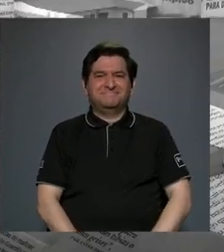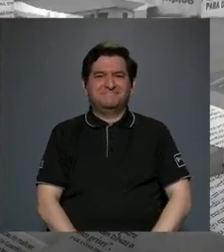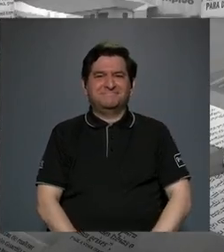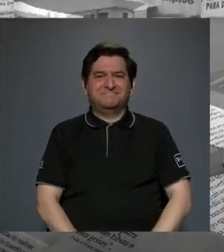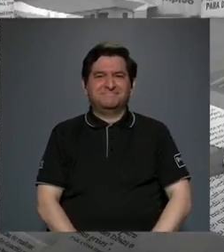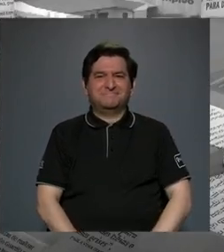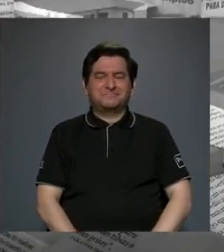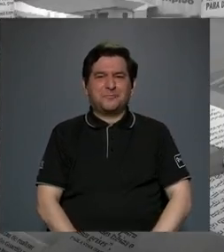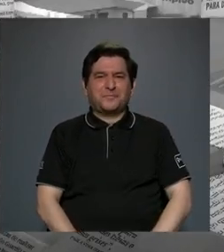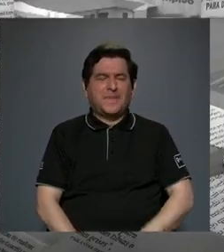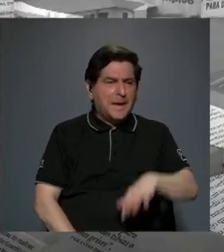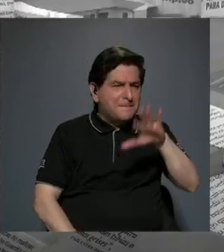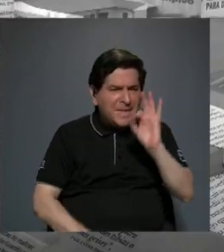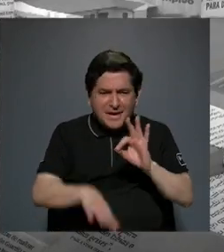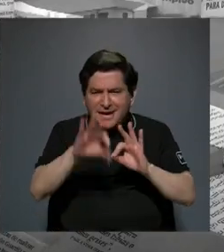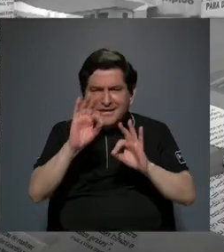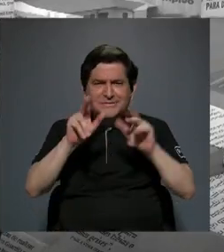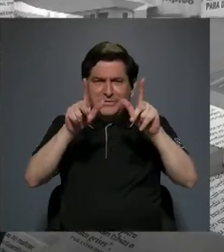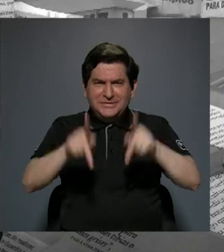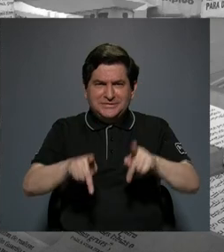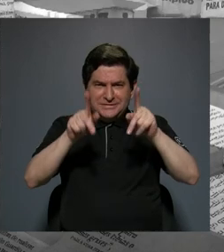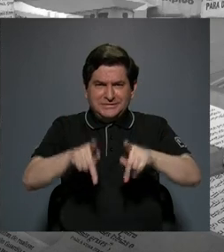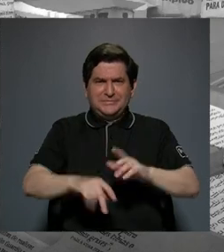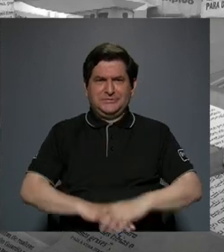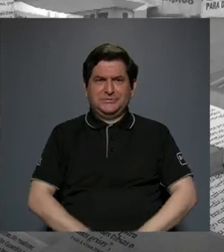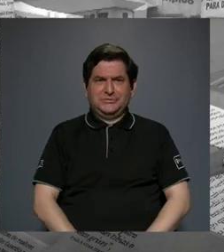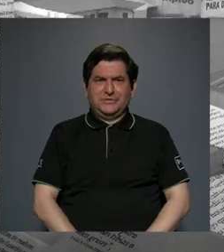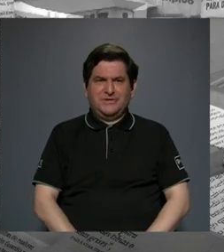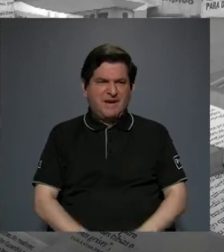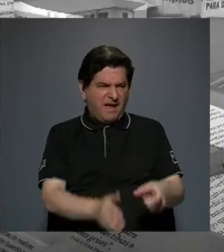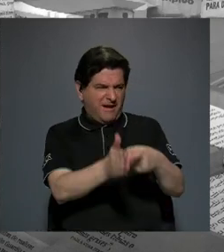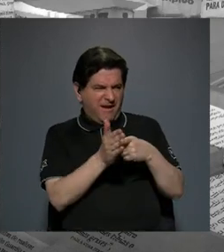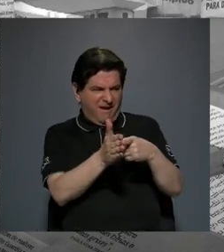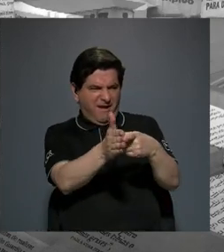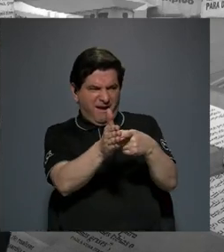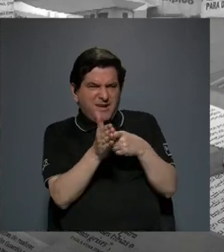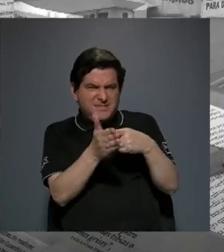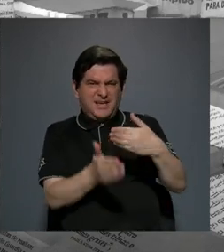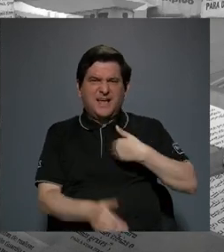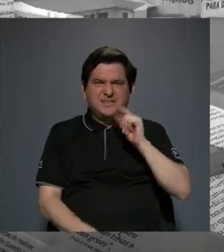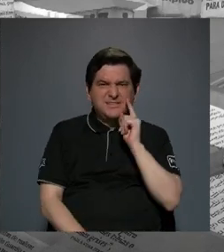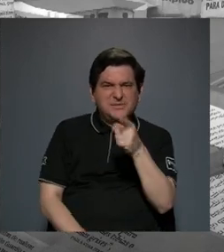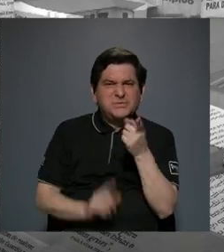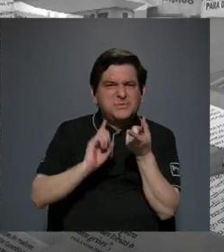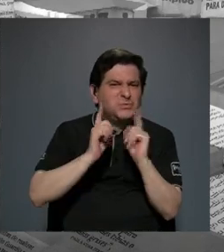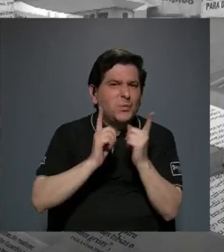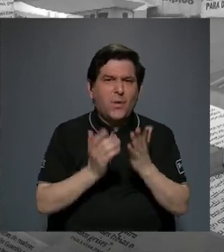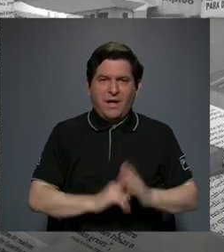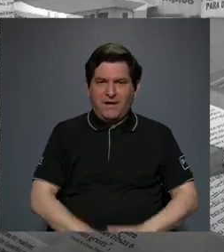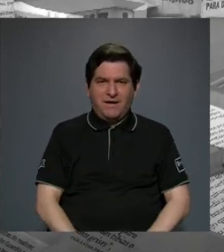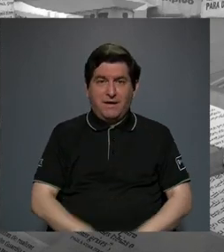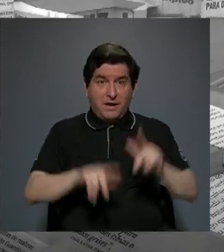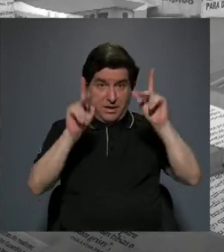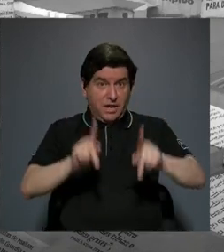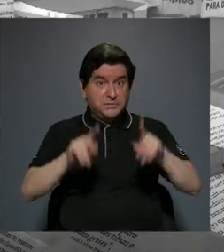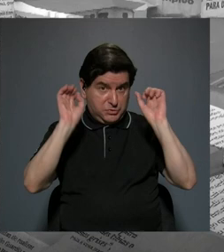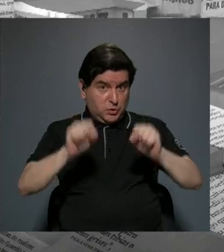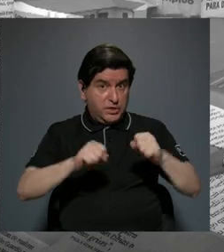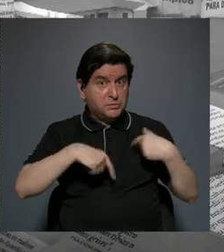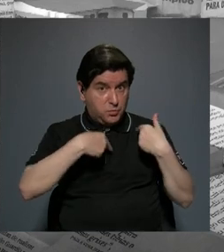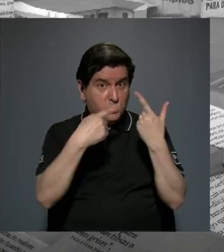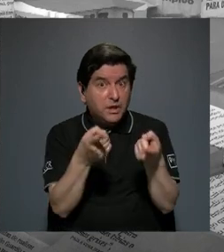Para hacer las audiciones ¿qué exigencias tienen ustedes? ¿La gente se puede